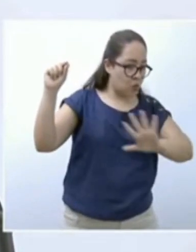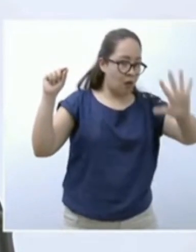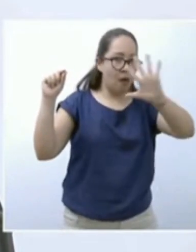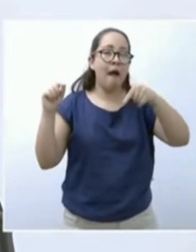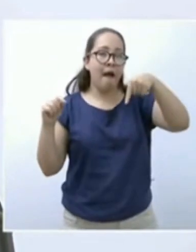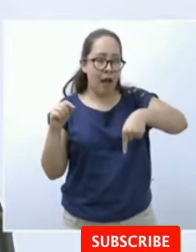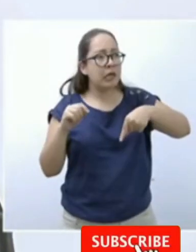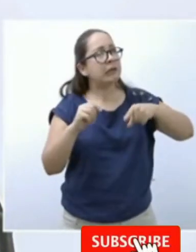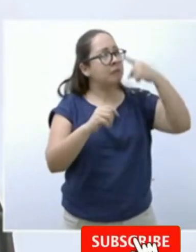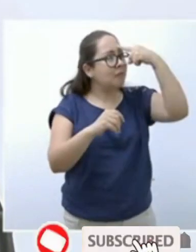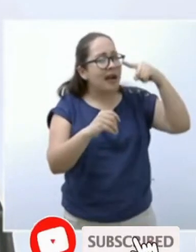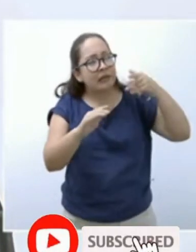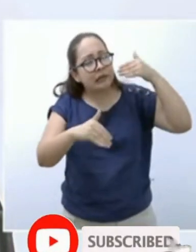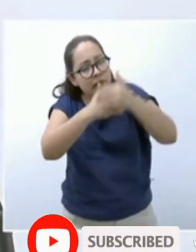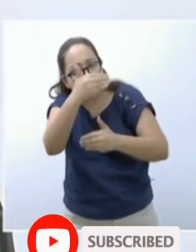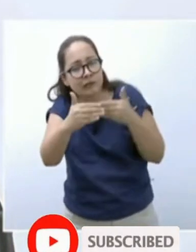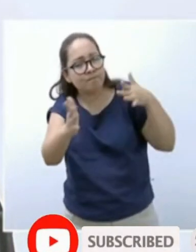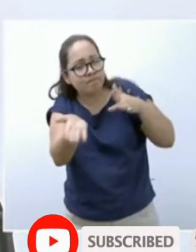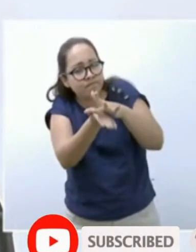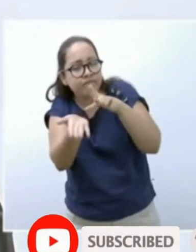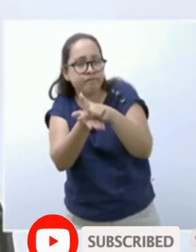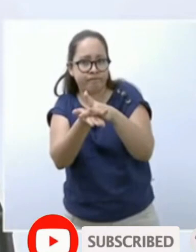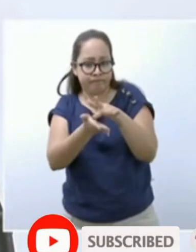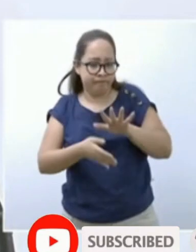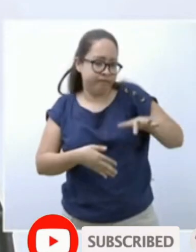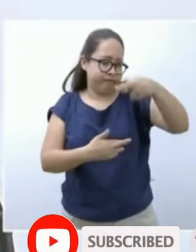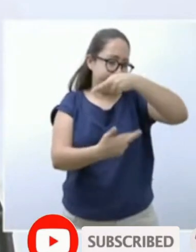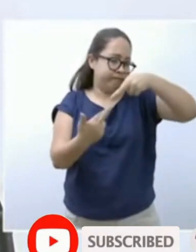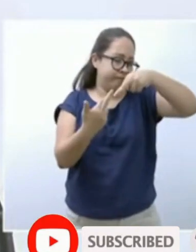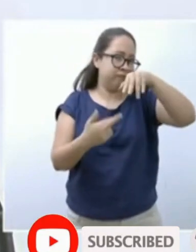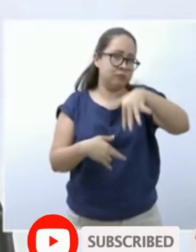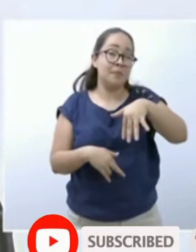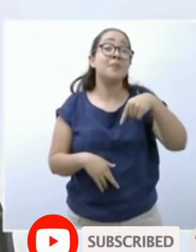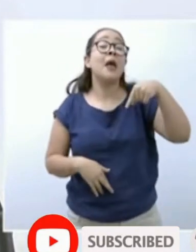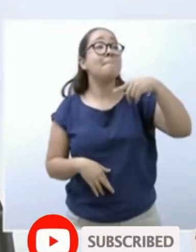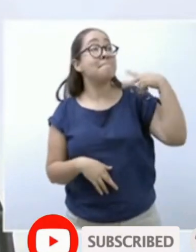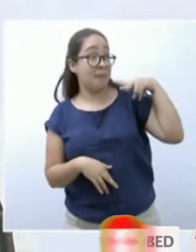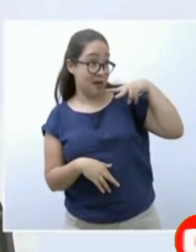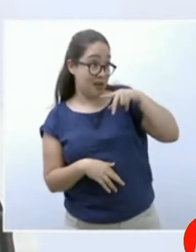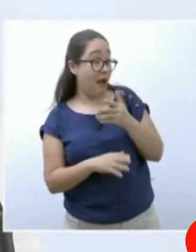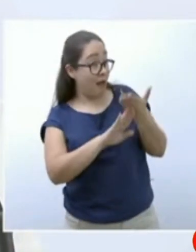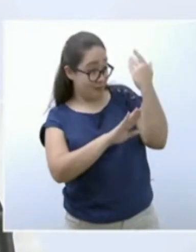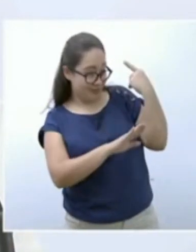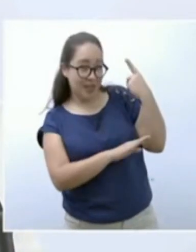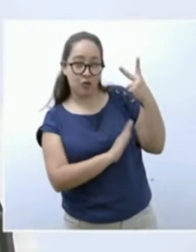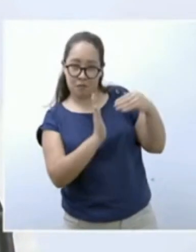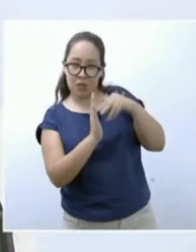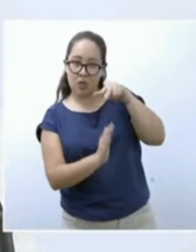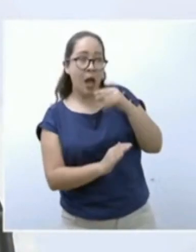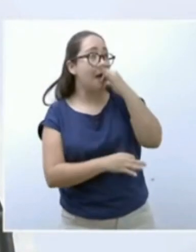apoyar el sureste del país. Y en Veracruz. En aquel momento, anunciamos una inversión de